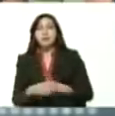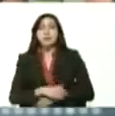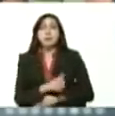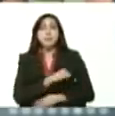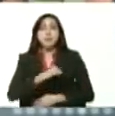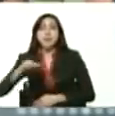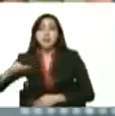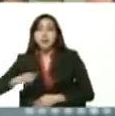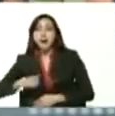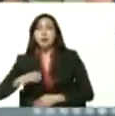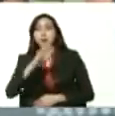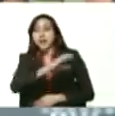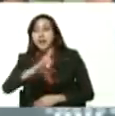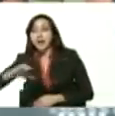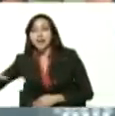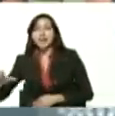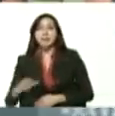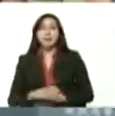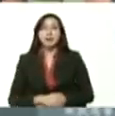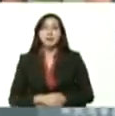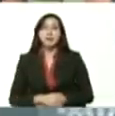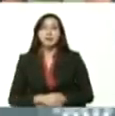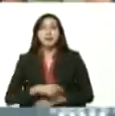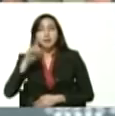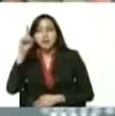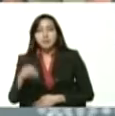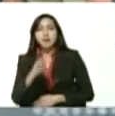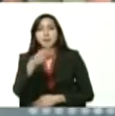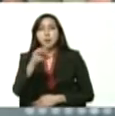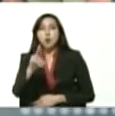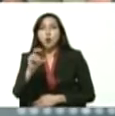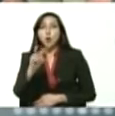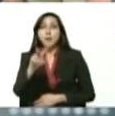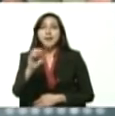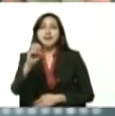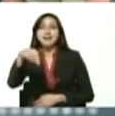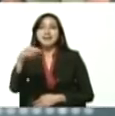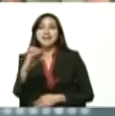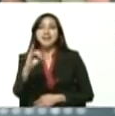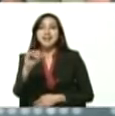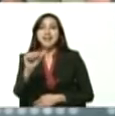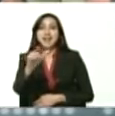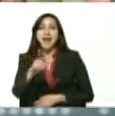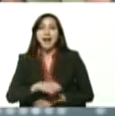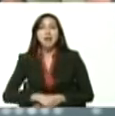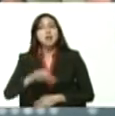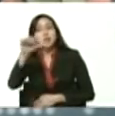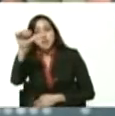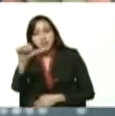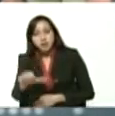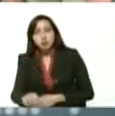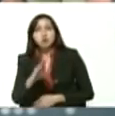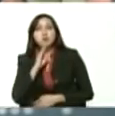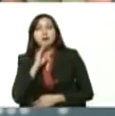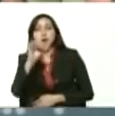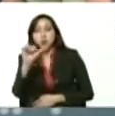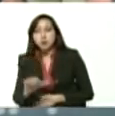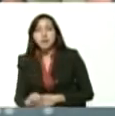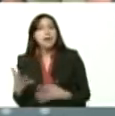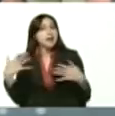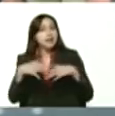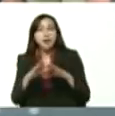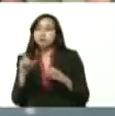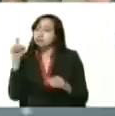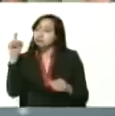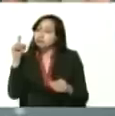Banco del Caribe, Banco Occidental de Descuento, Provincial, Banco del Sur, también integrados. Debe integrarse toda la banca